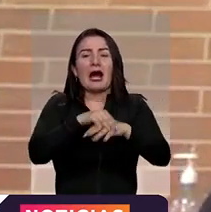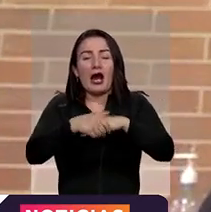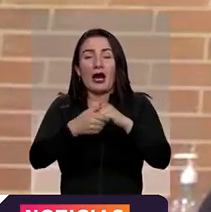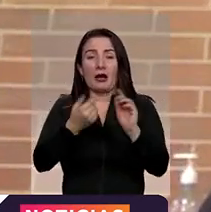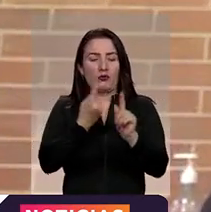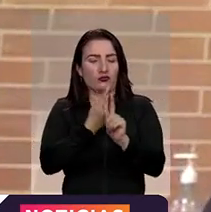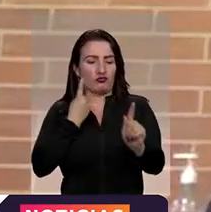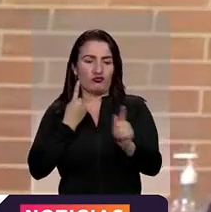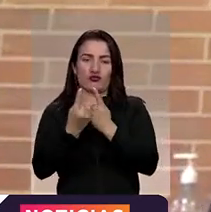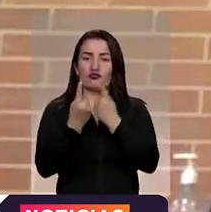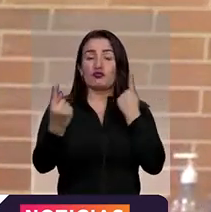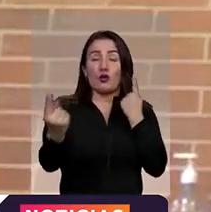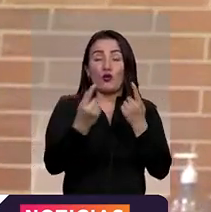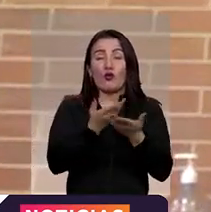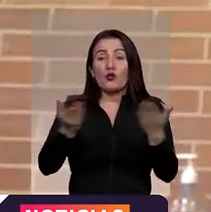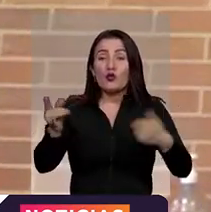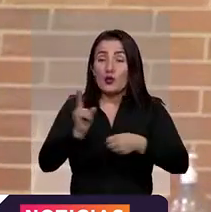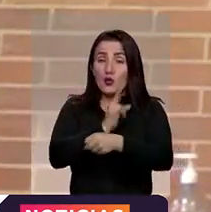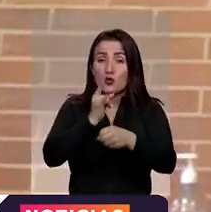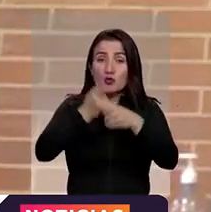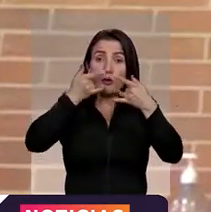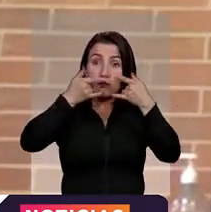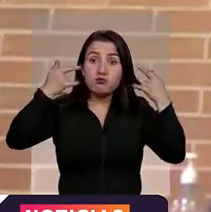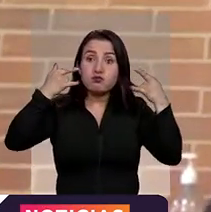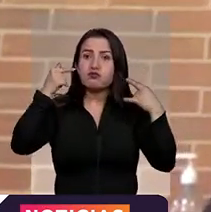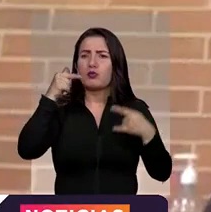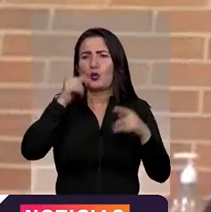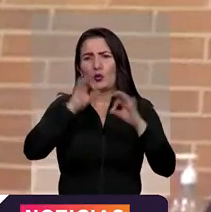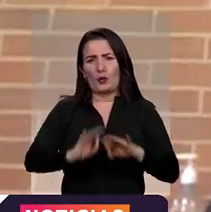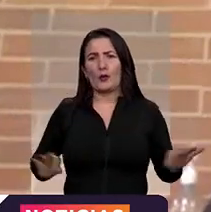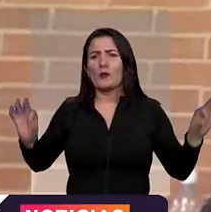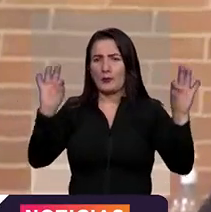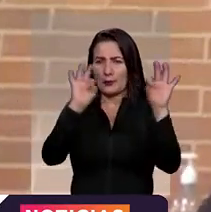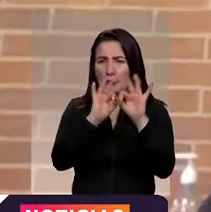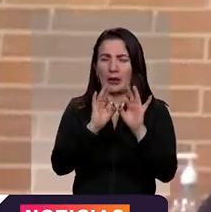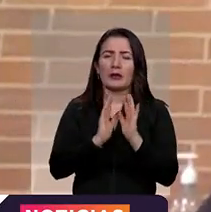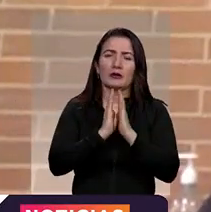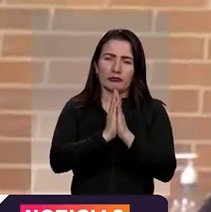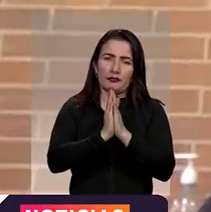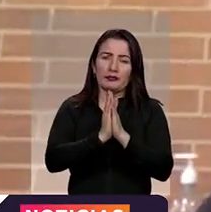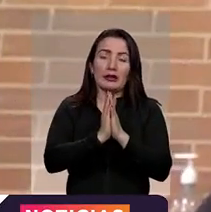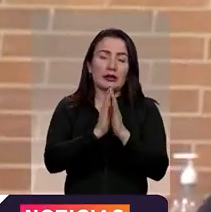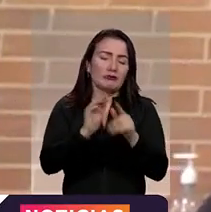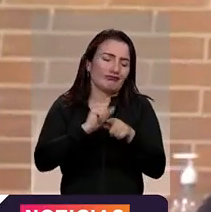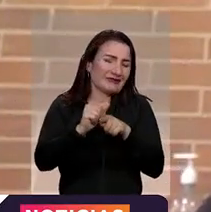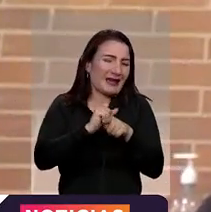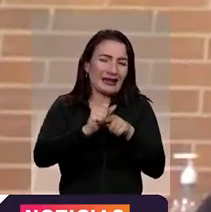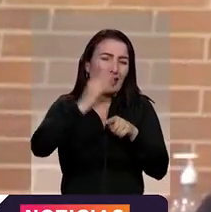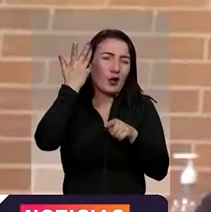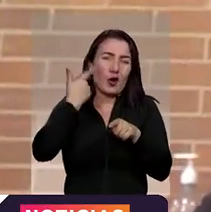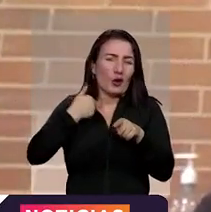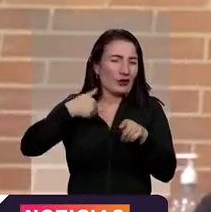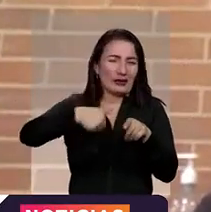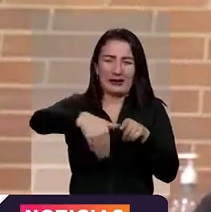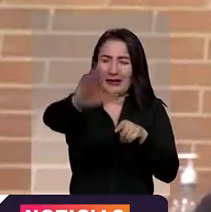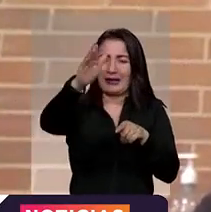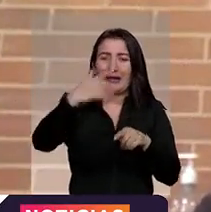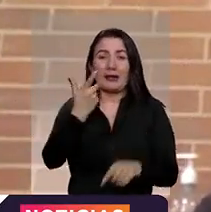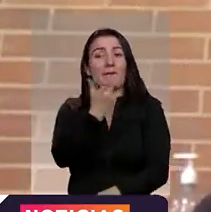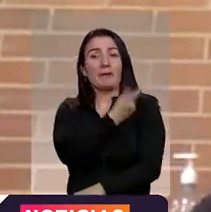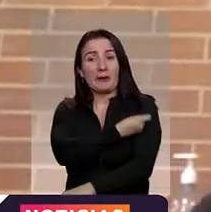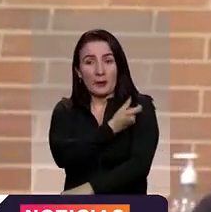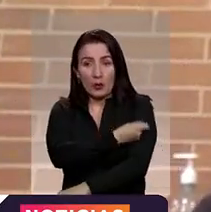distanciamiento y sobre todo el uso del tapabocas, pues tiene que volvérsenos una práctica. Entonces, invitarlos a que se